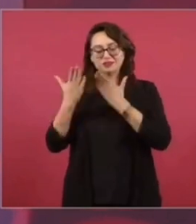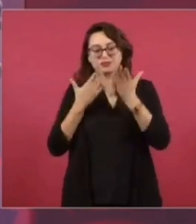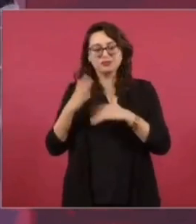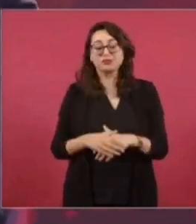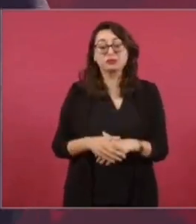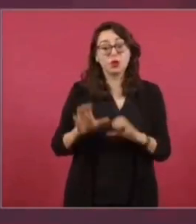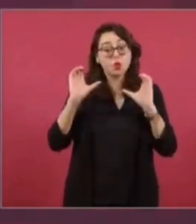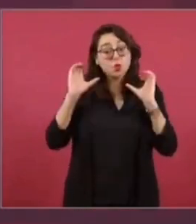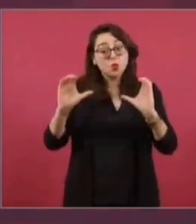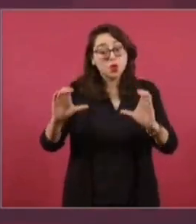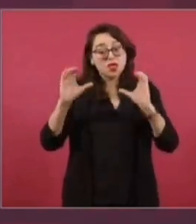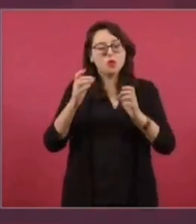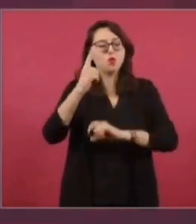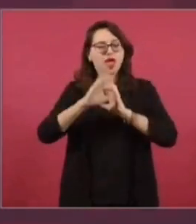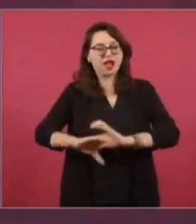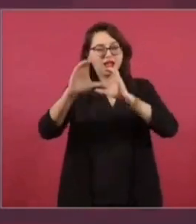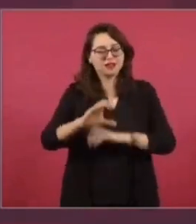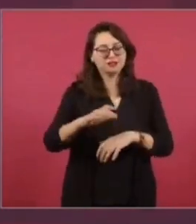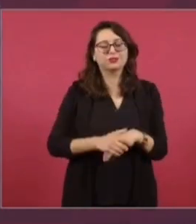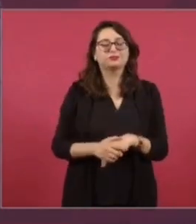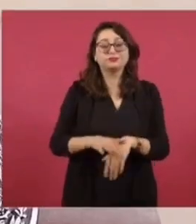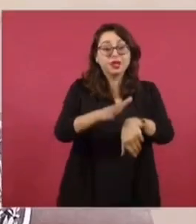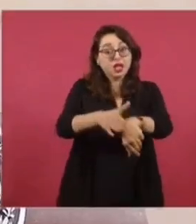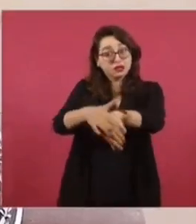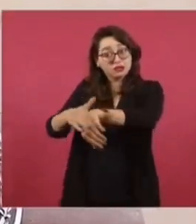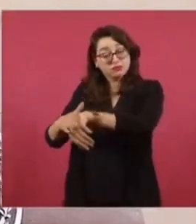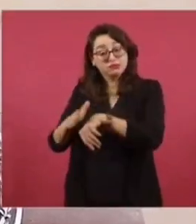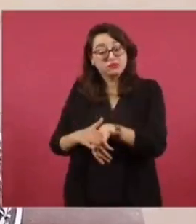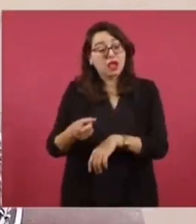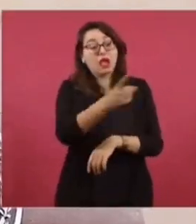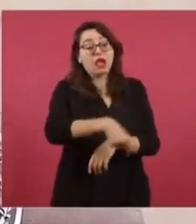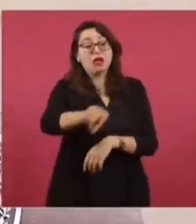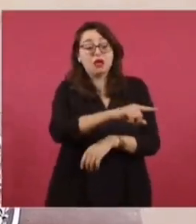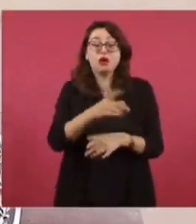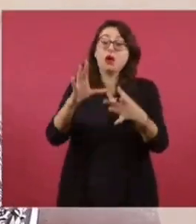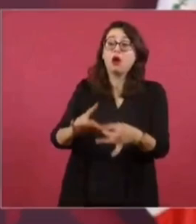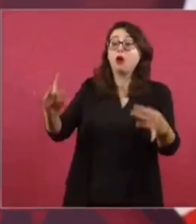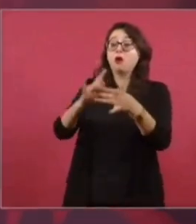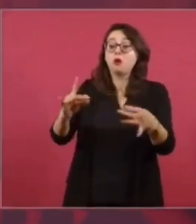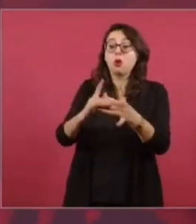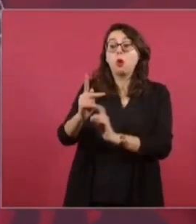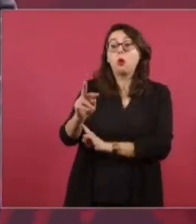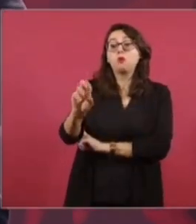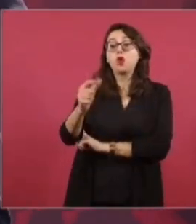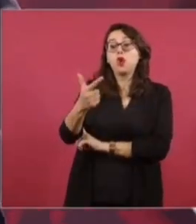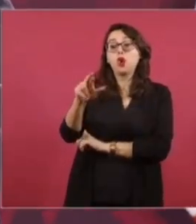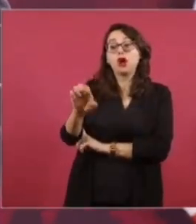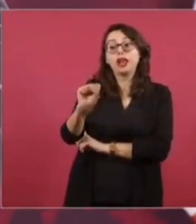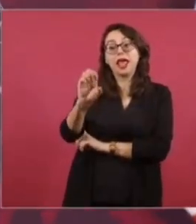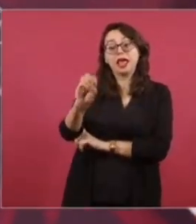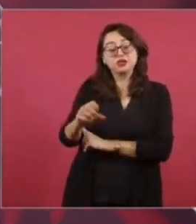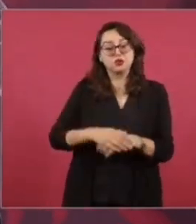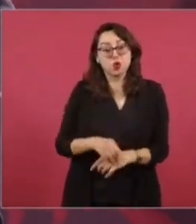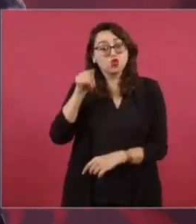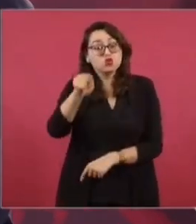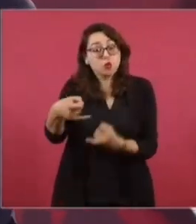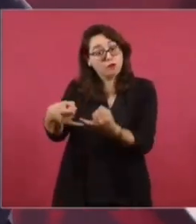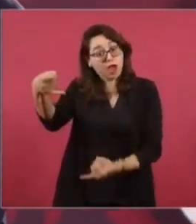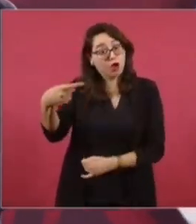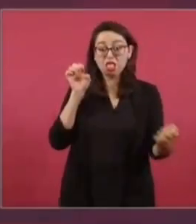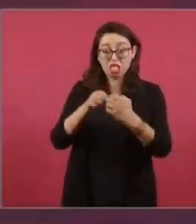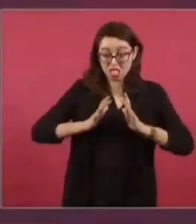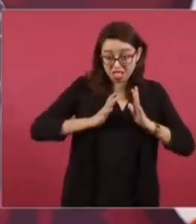decía no te dejes engañar cuando te hablan, cuando te hablan de progreso, porque tú te quedas flaco y ellos aumentan de peso.